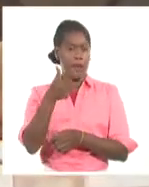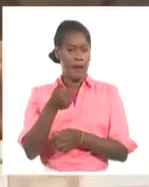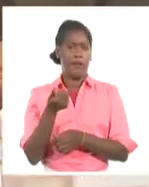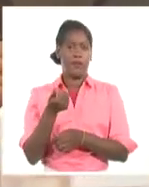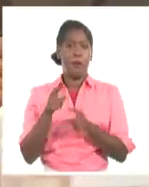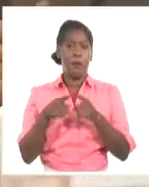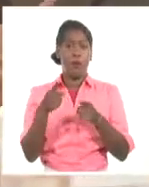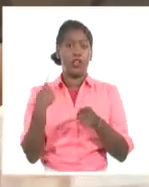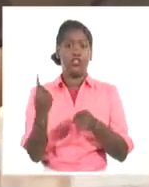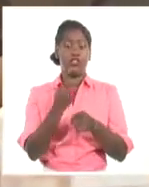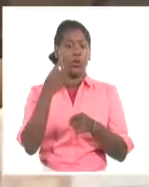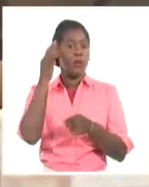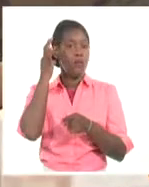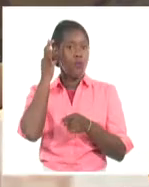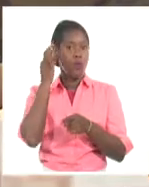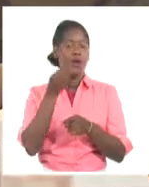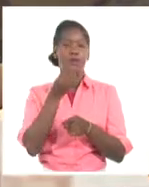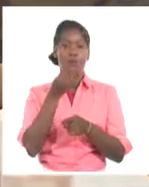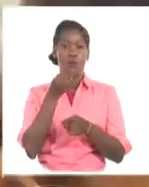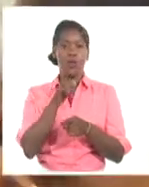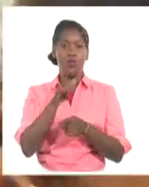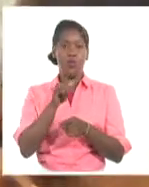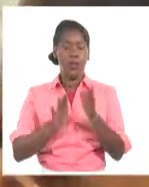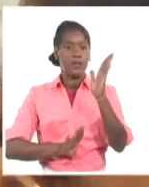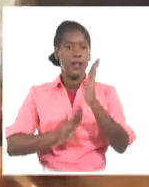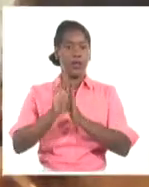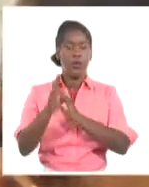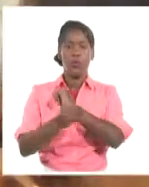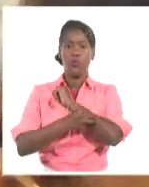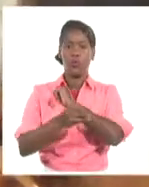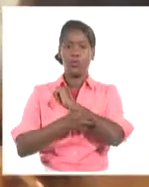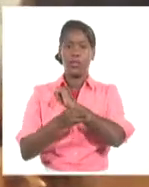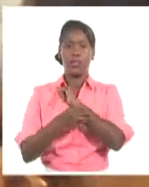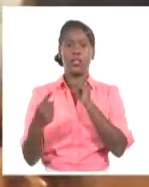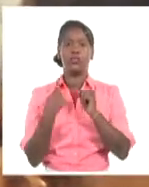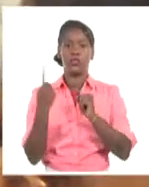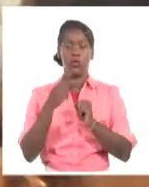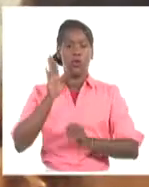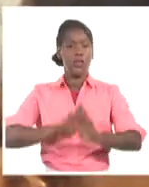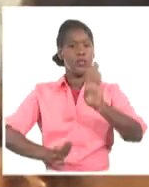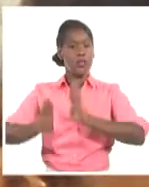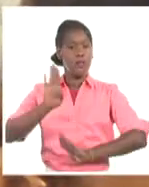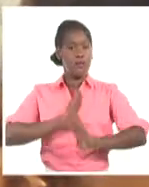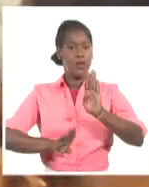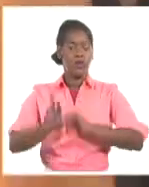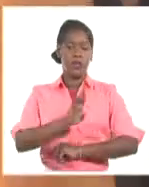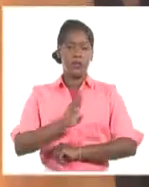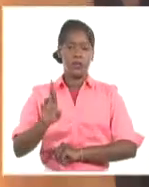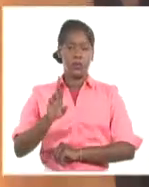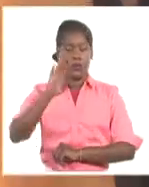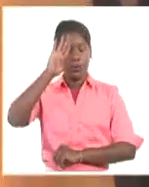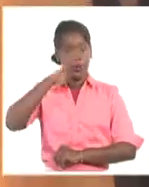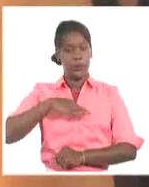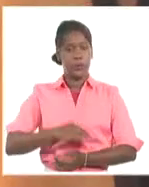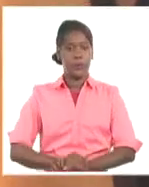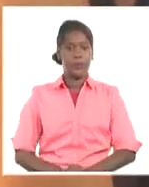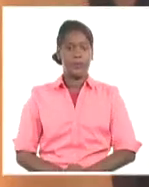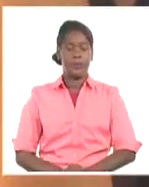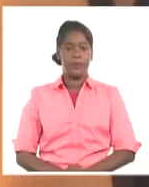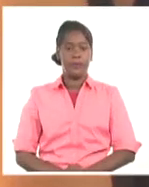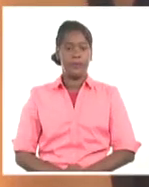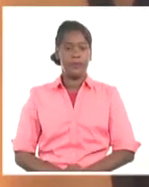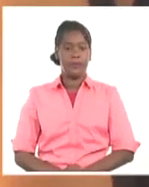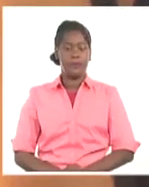mujeres, una fuerza muy poderosa que siempre estará dispuesta a defender la revolución. En la isla,